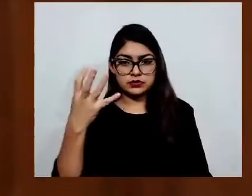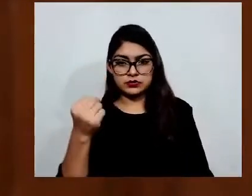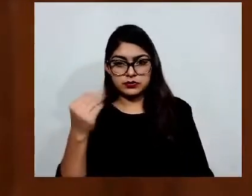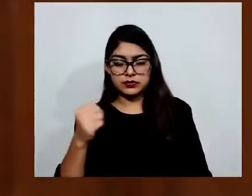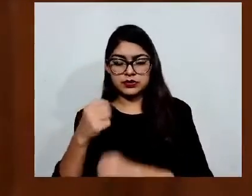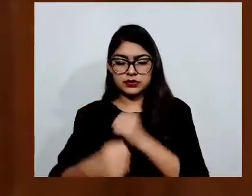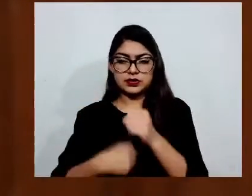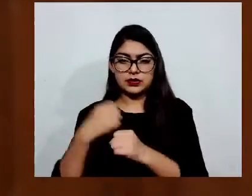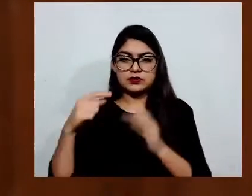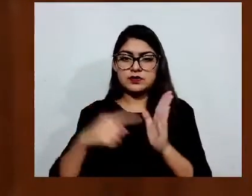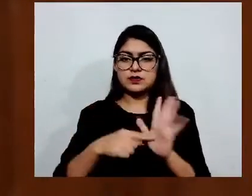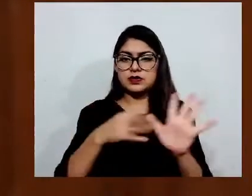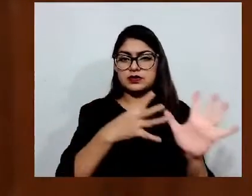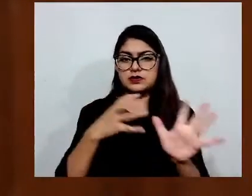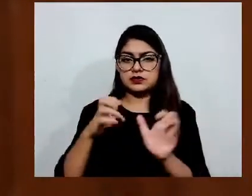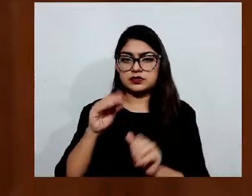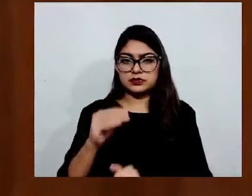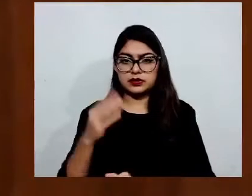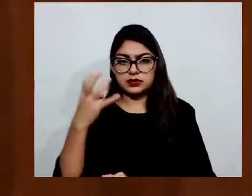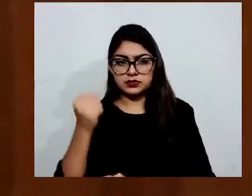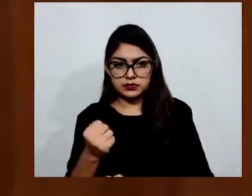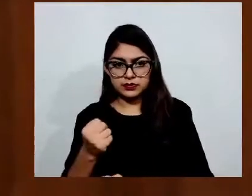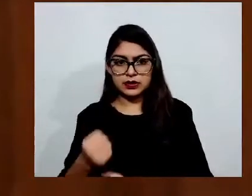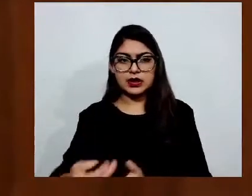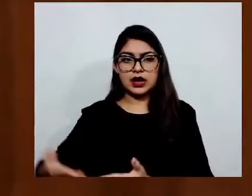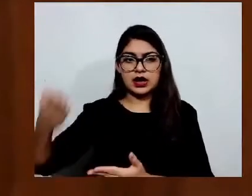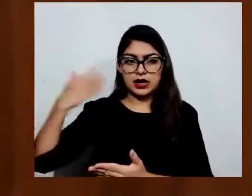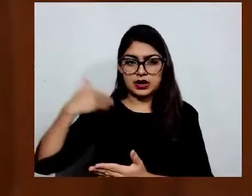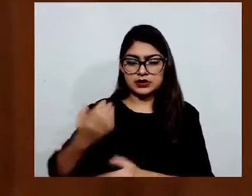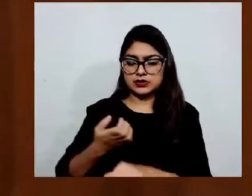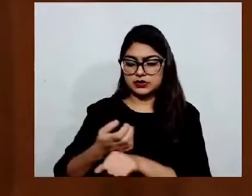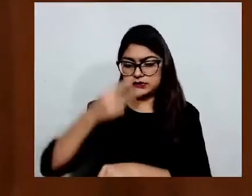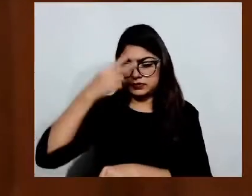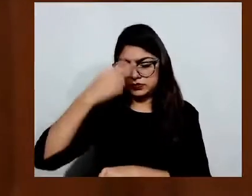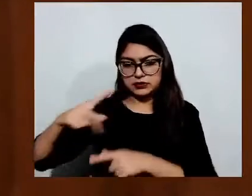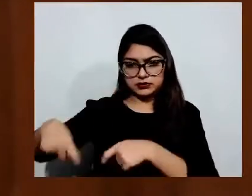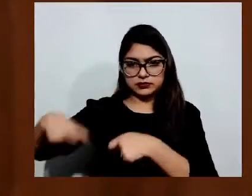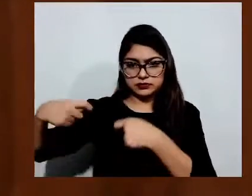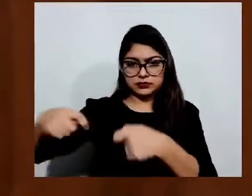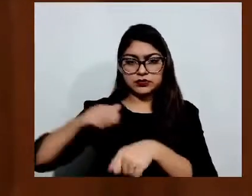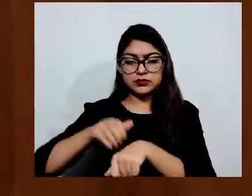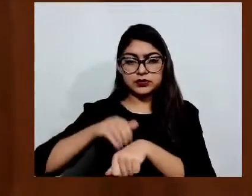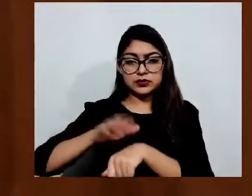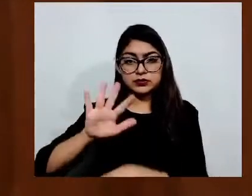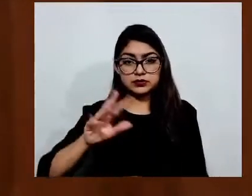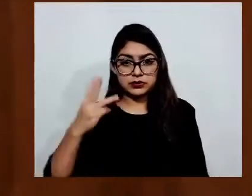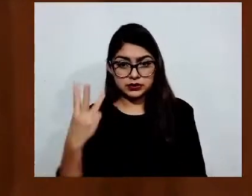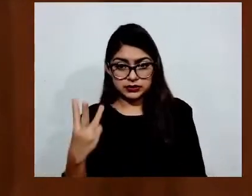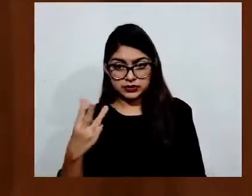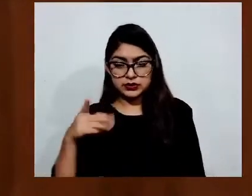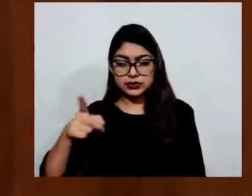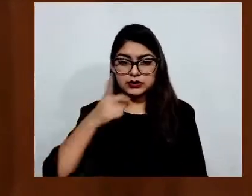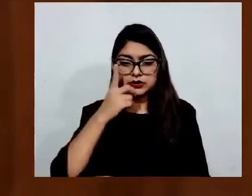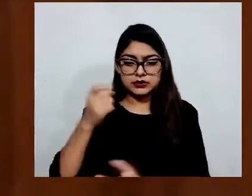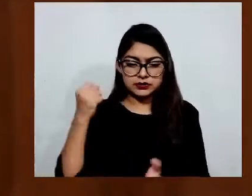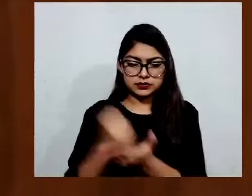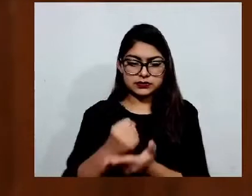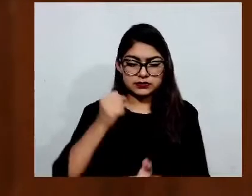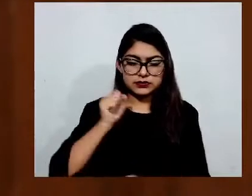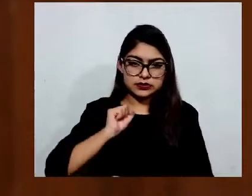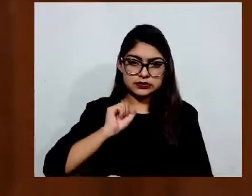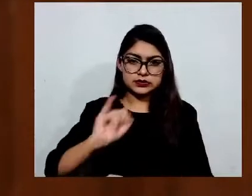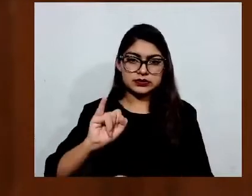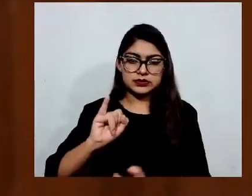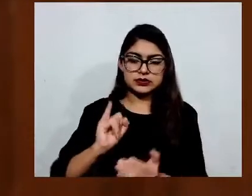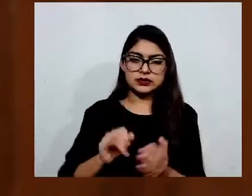Legislatura del Estado de México aprobó la expedición del Código Financiero del Estado de México y municipios, en que se establecen